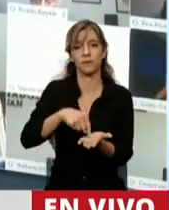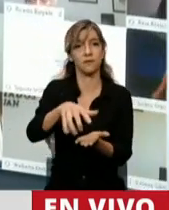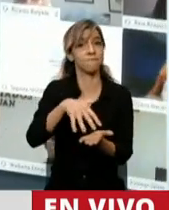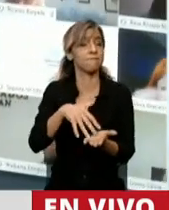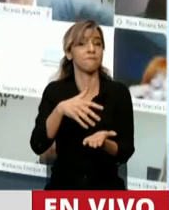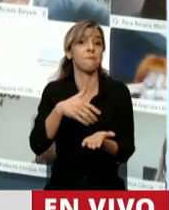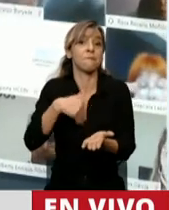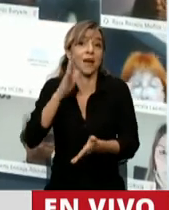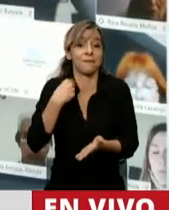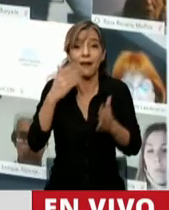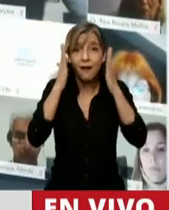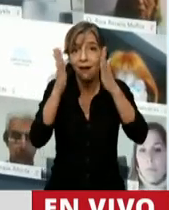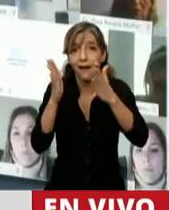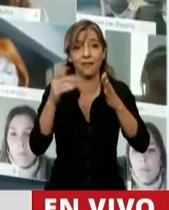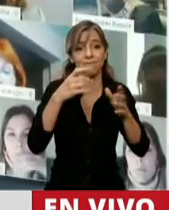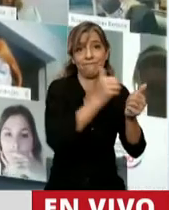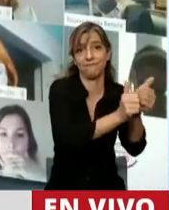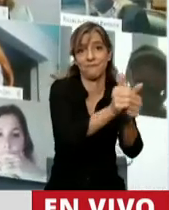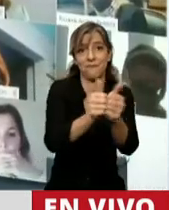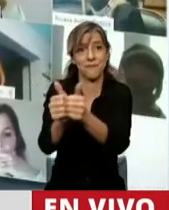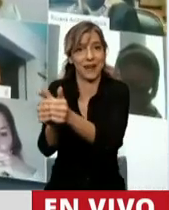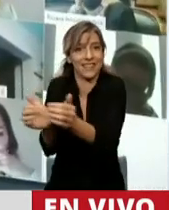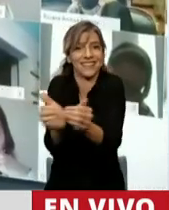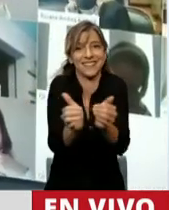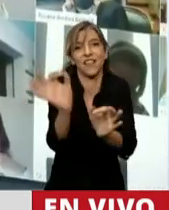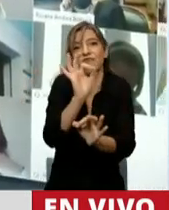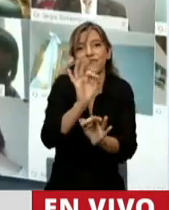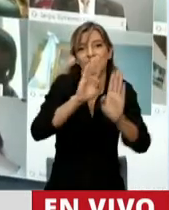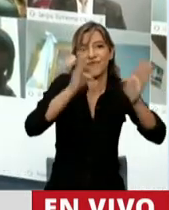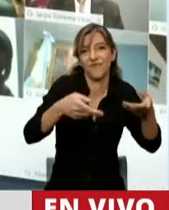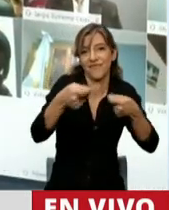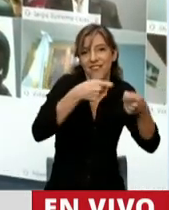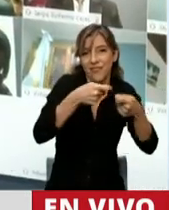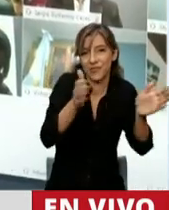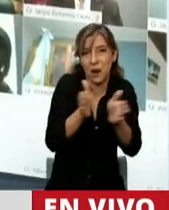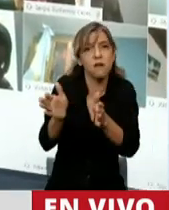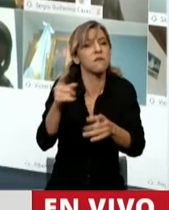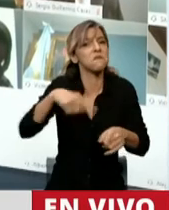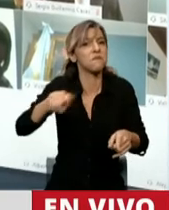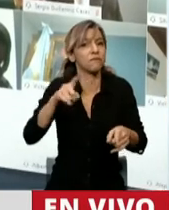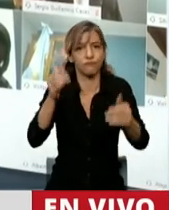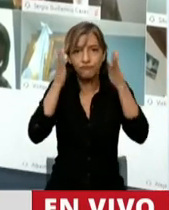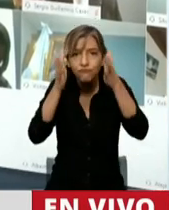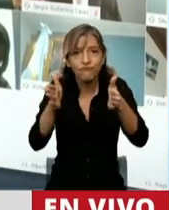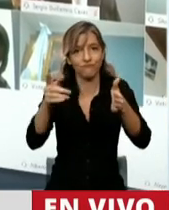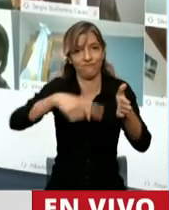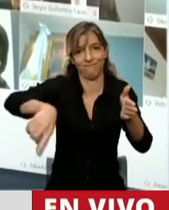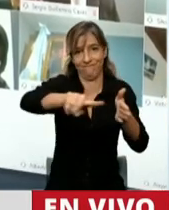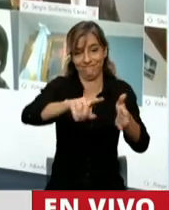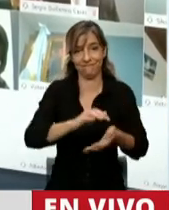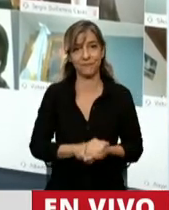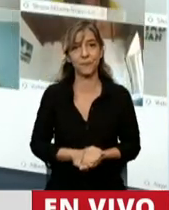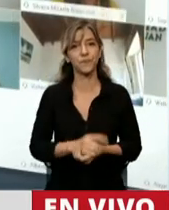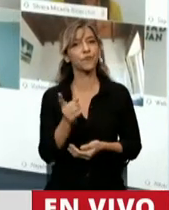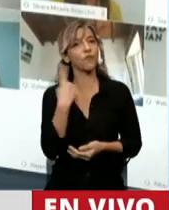pymes y comerciantes de nuestro país. Le quiero agradecer por ello. Nos reunimos hoy en el recinto principalmente